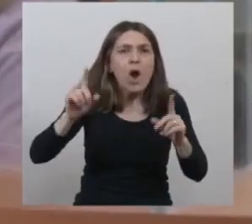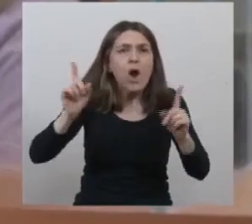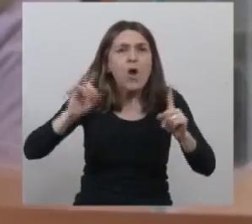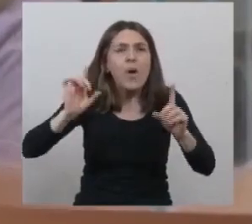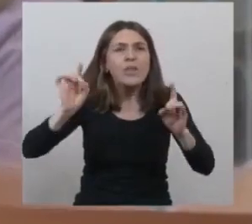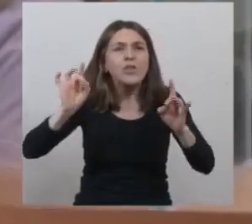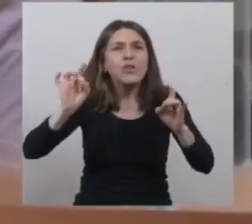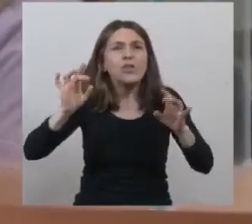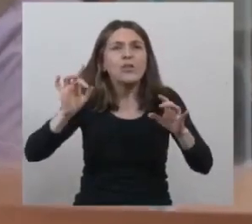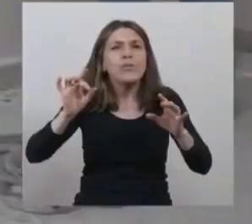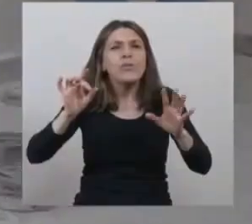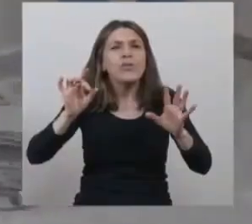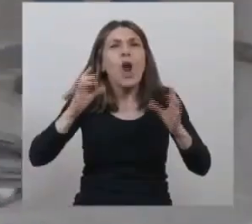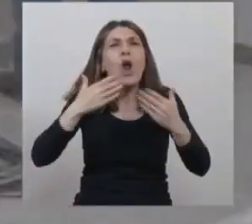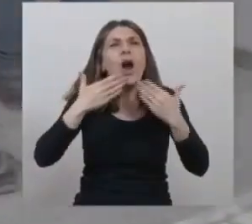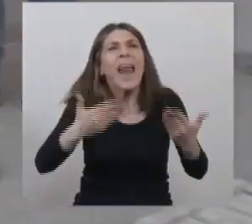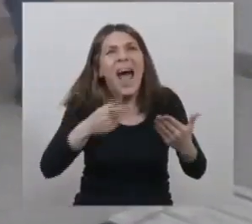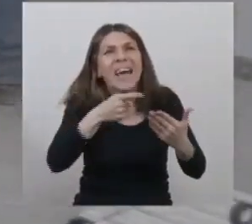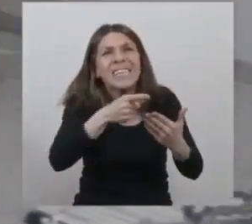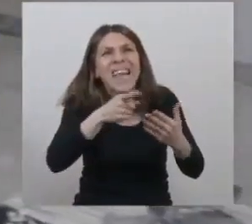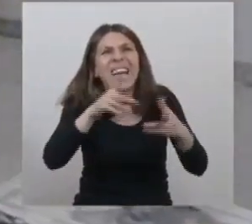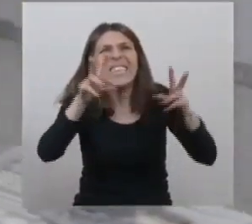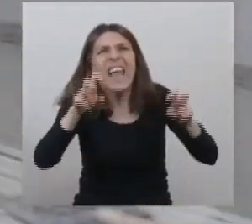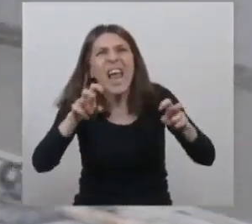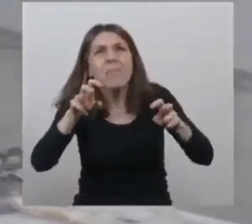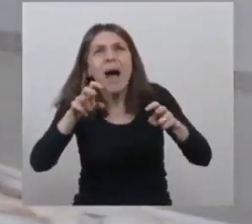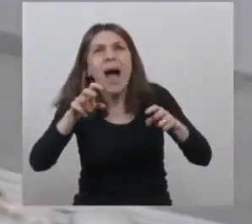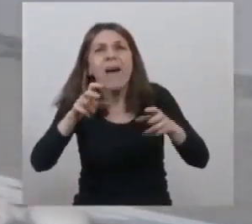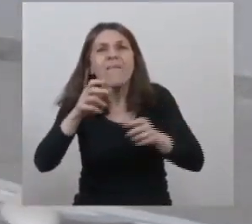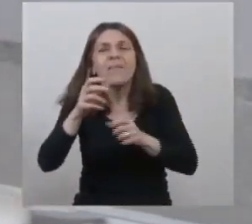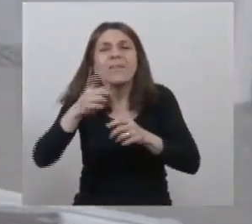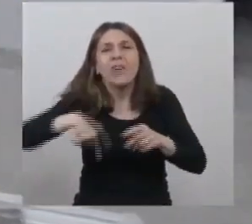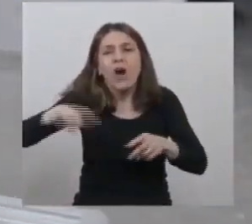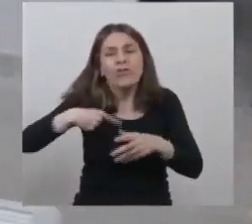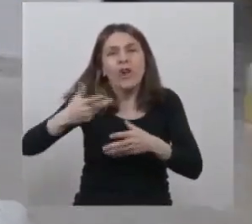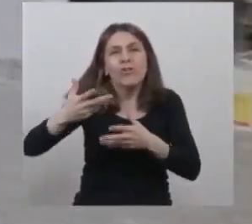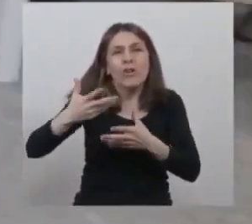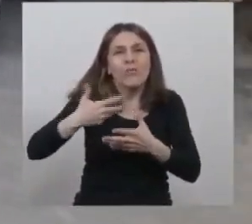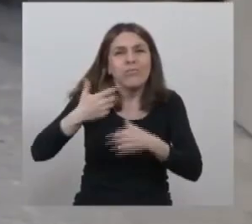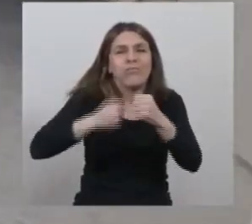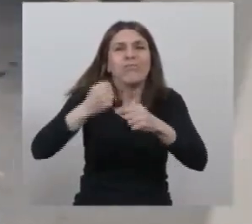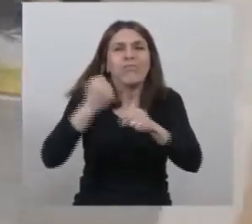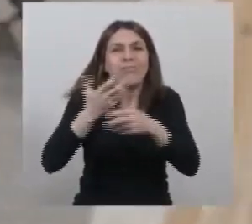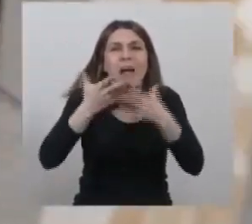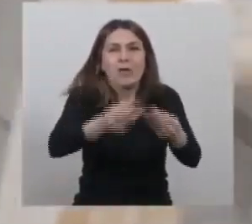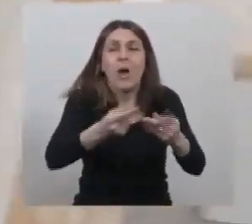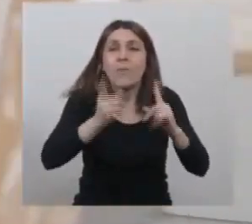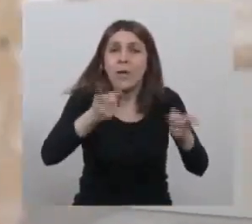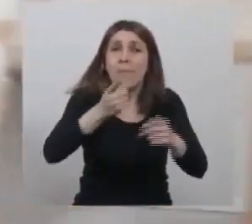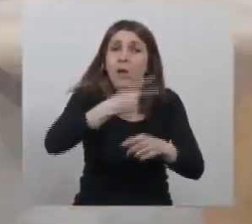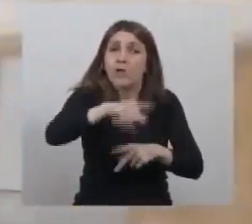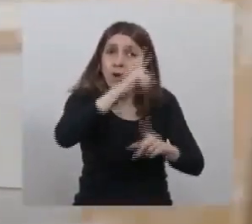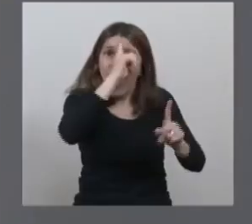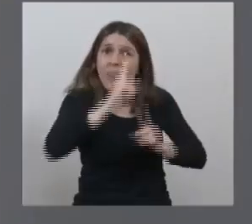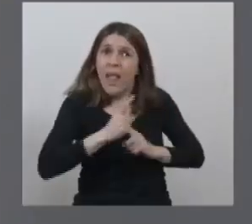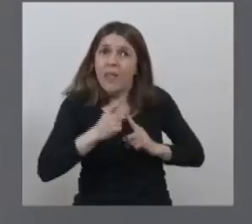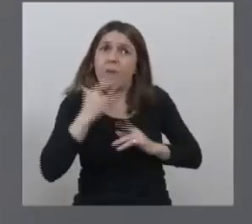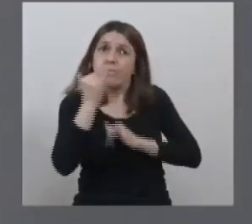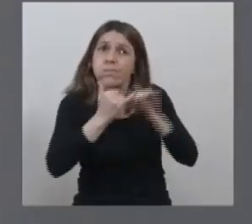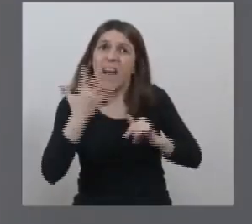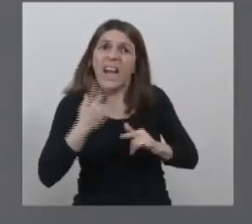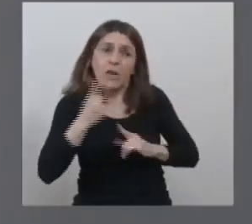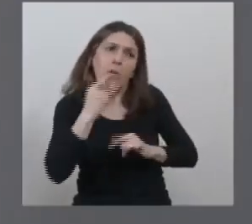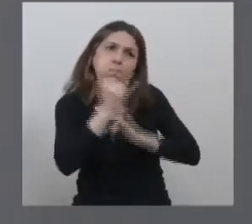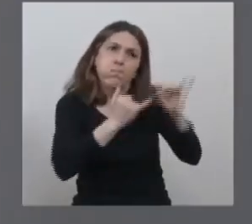quiero agradecer por esto, porque usted, señor Presidente, nos ha escuchado a los rectores y quiero agradecer especialmente